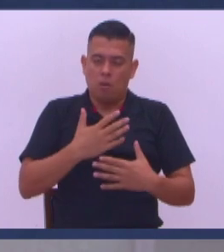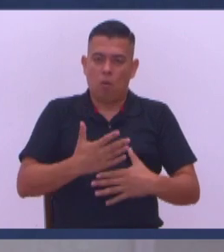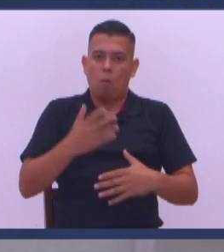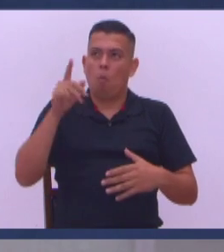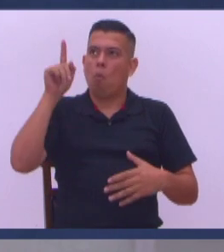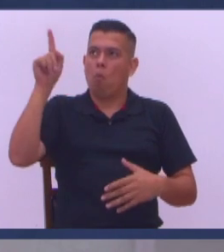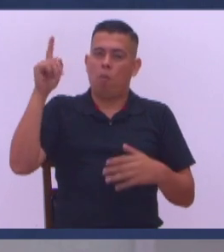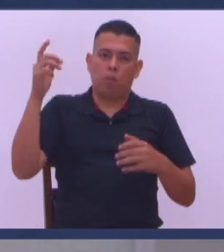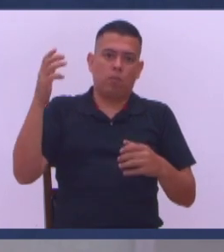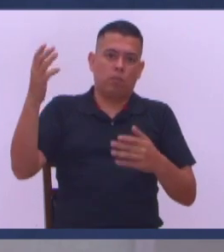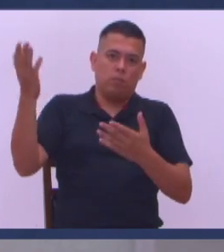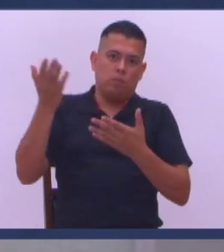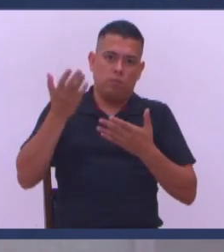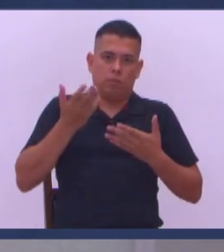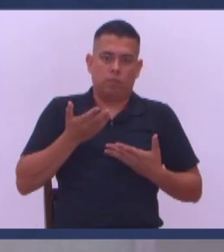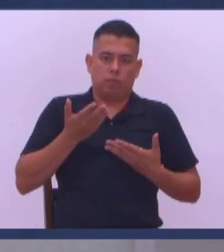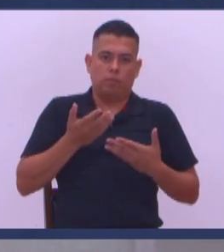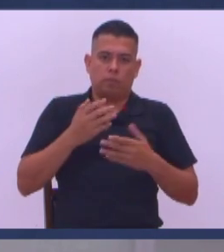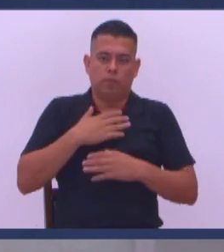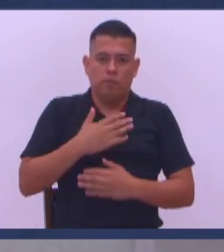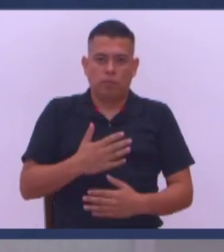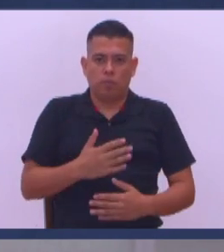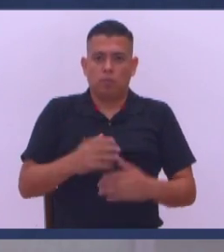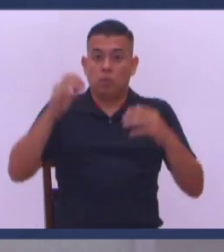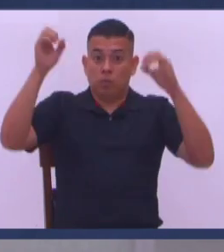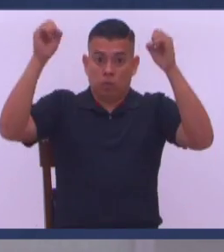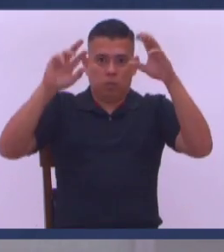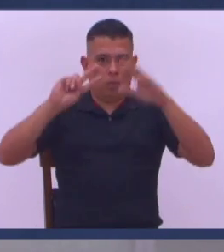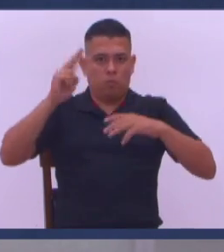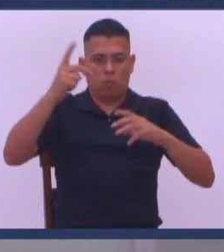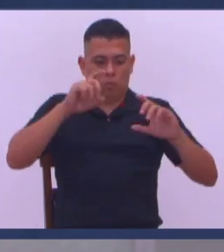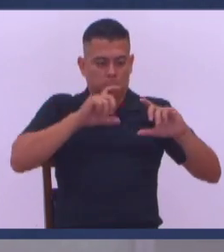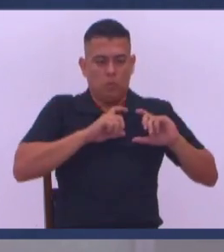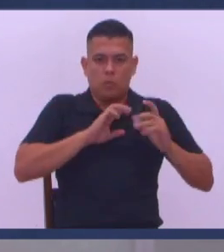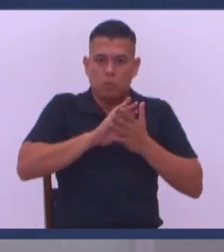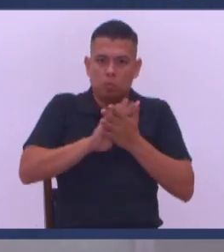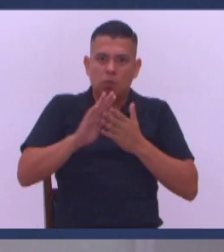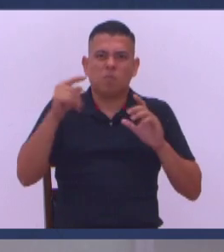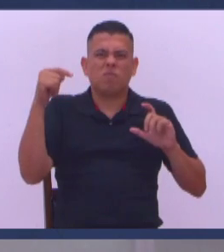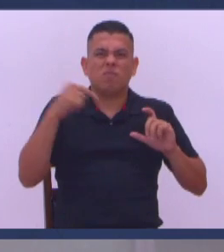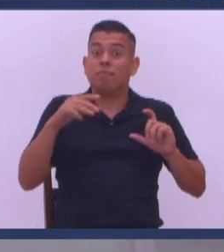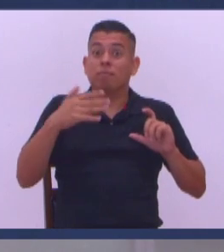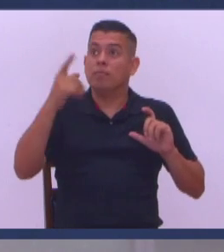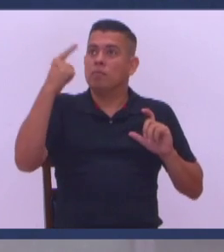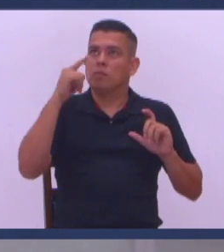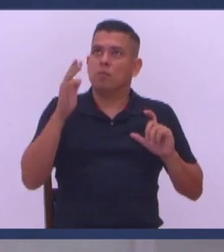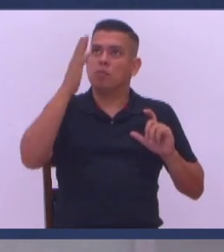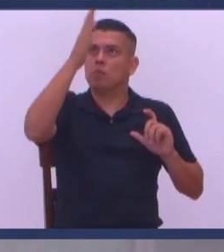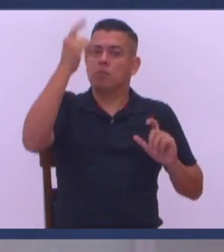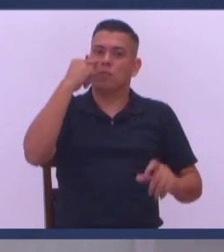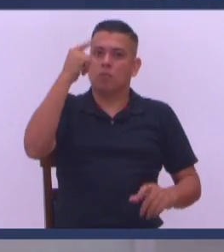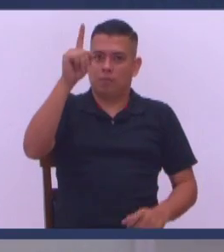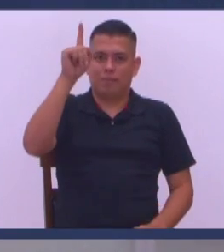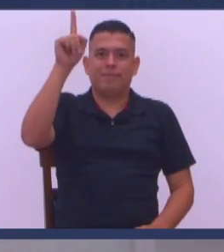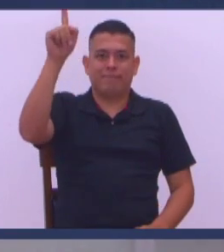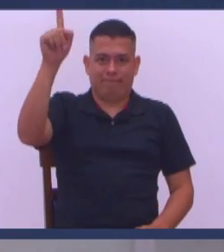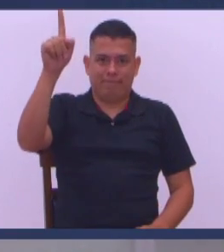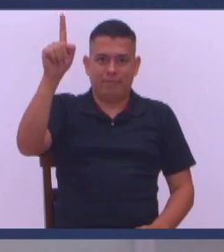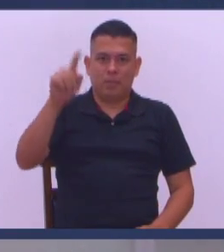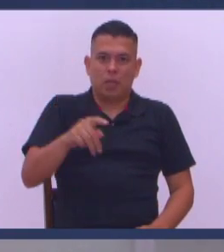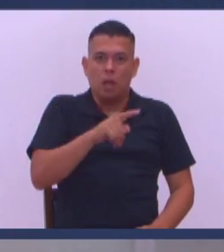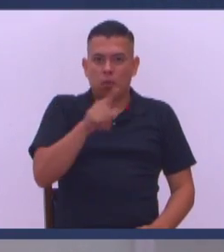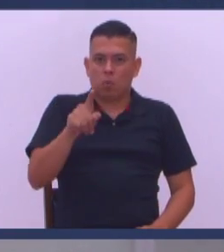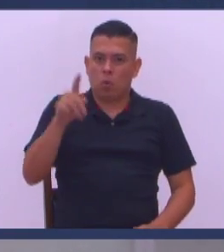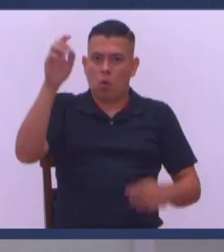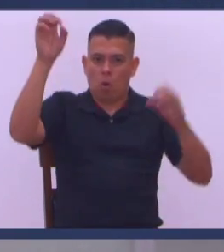Porque ellos alcanzarán misericordia Bienaventurados los de limpio corazón Porque ellos verán a Dios Bienaventurados los